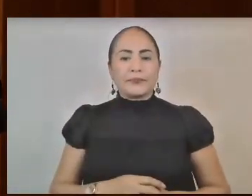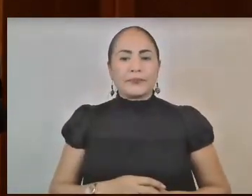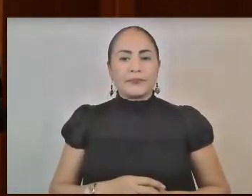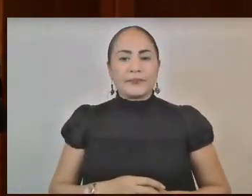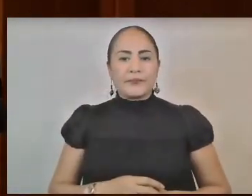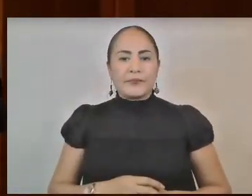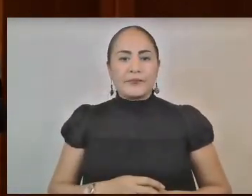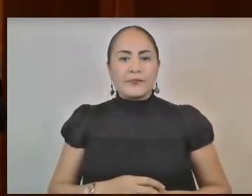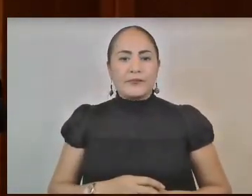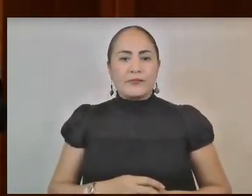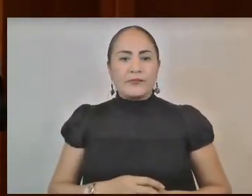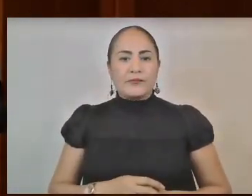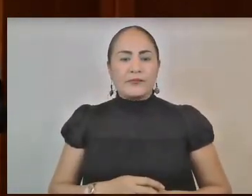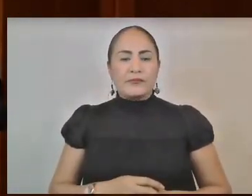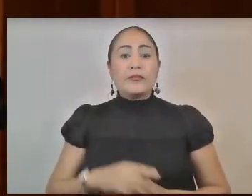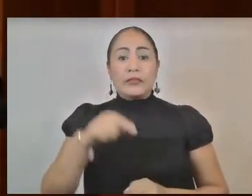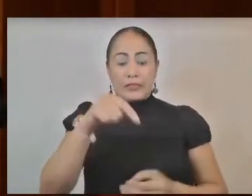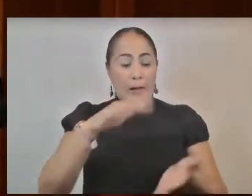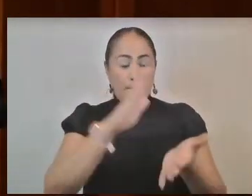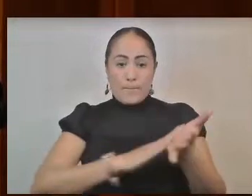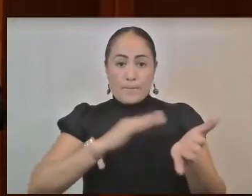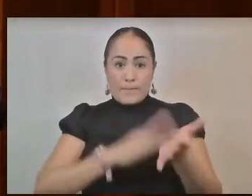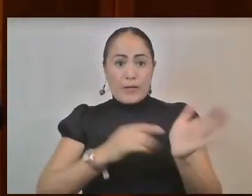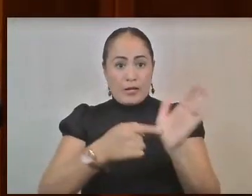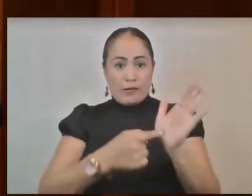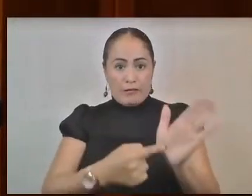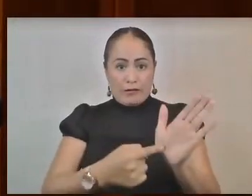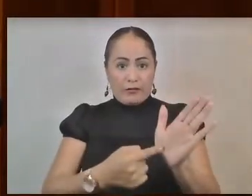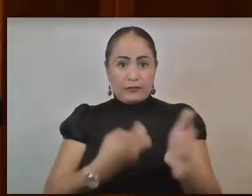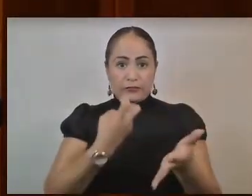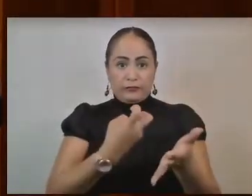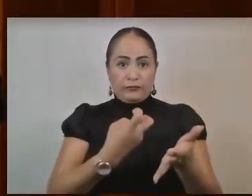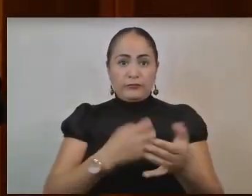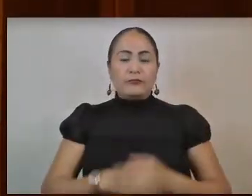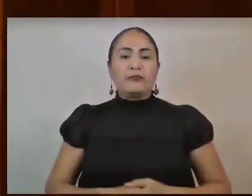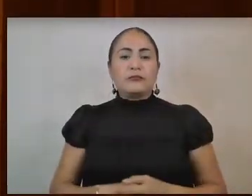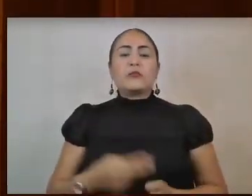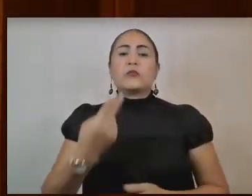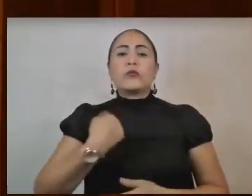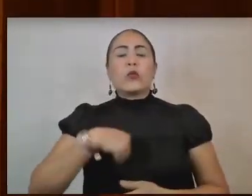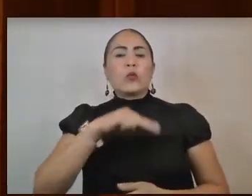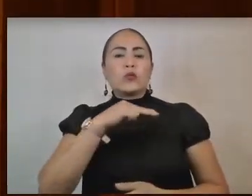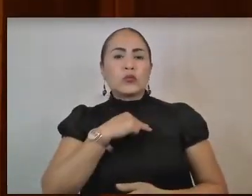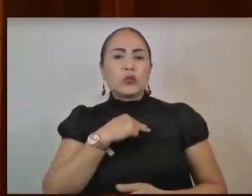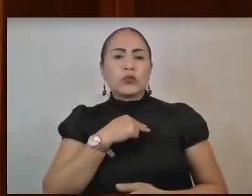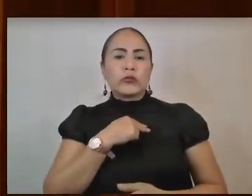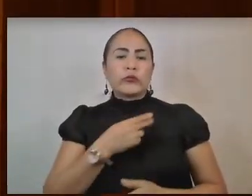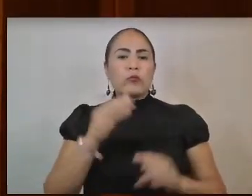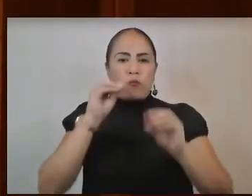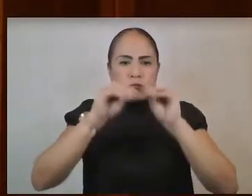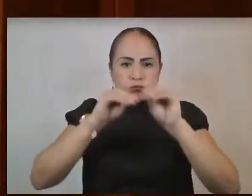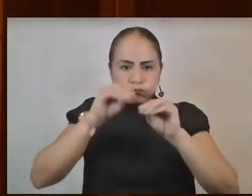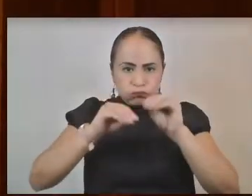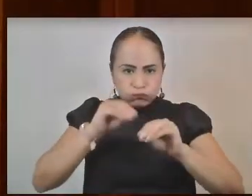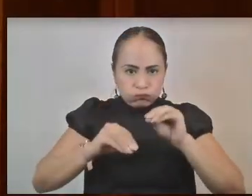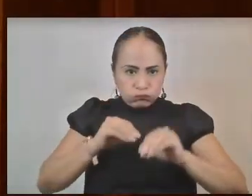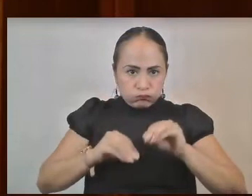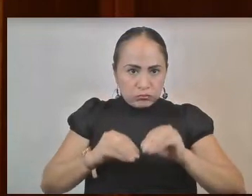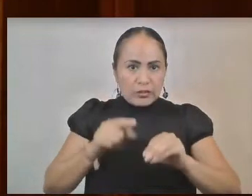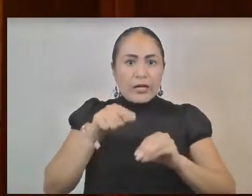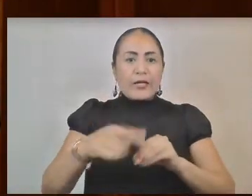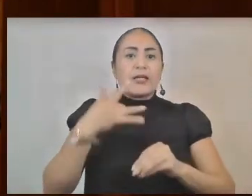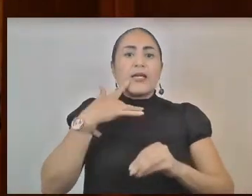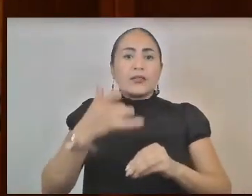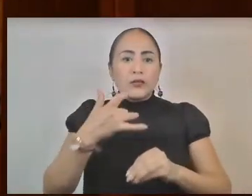En ese documento hacemos acopio del esfuerzo, del